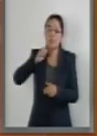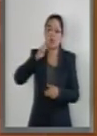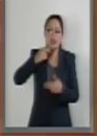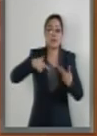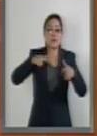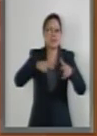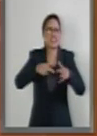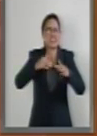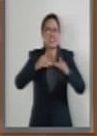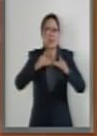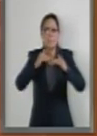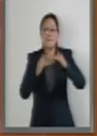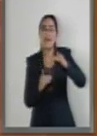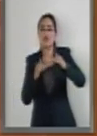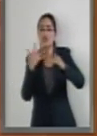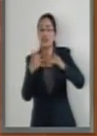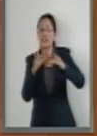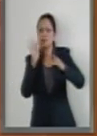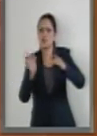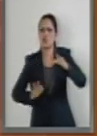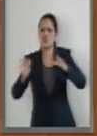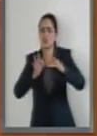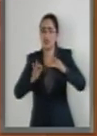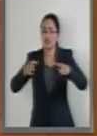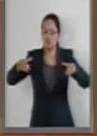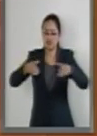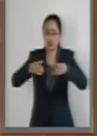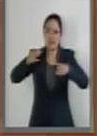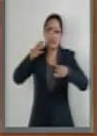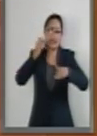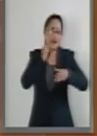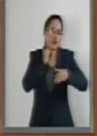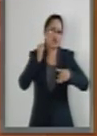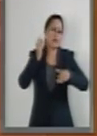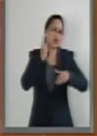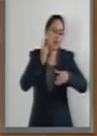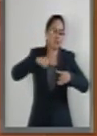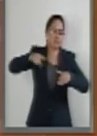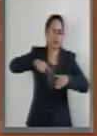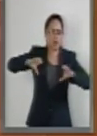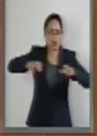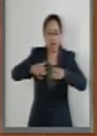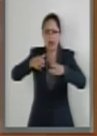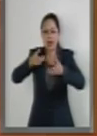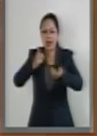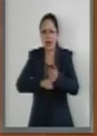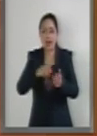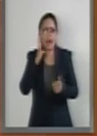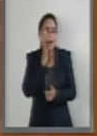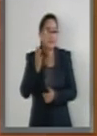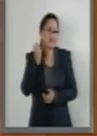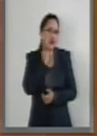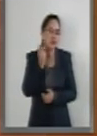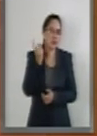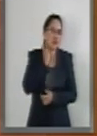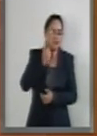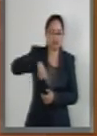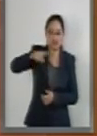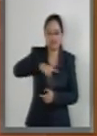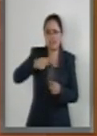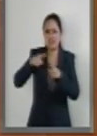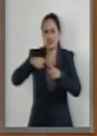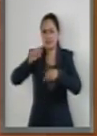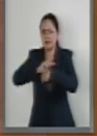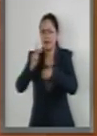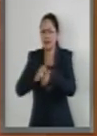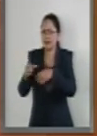menos del diez por ciento de la totalidad de las y los parlamentarios en las cámaras individuales o en las cámaras bajas, incluyendo